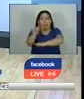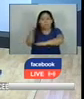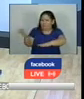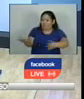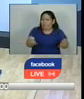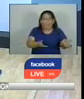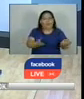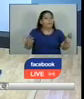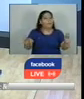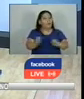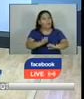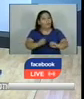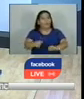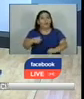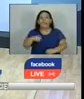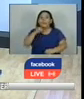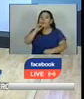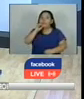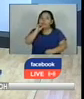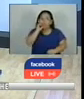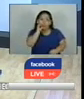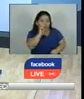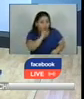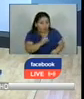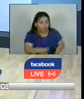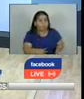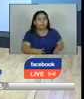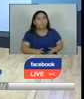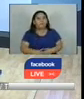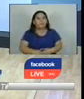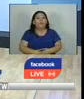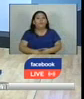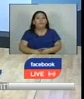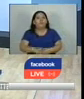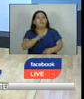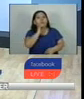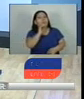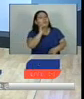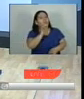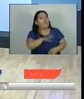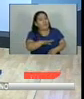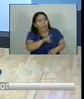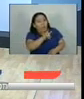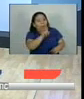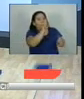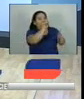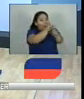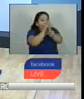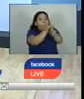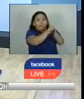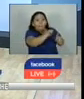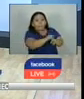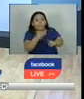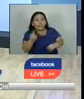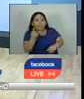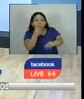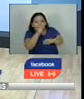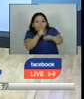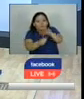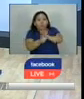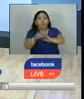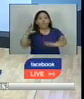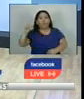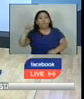se decían, las mismas autoridades estadounidenses Ernesto decían no se deje engañar por los traficantes de